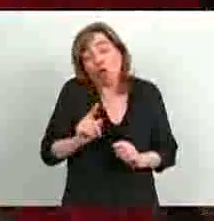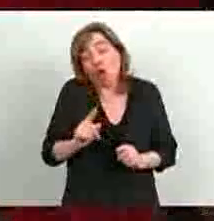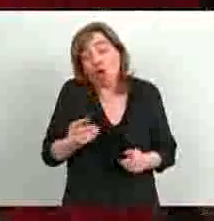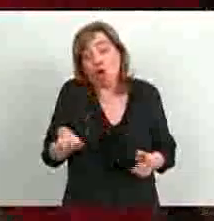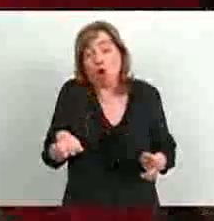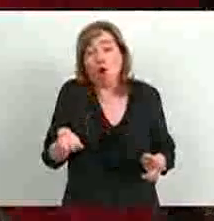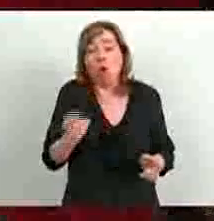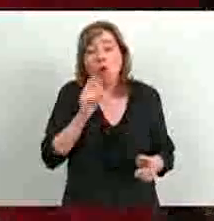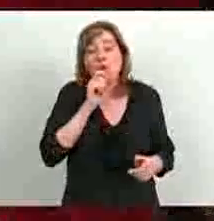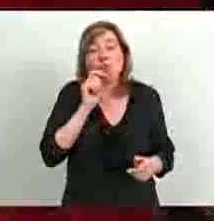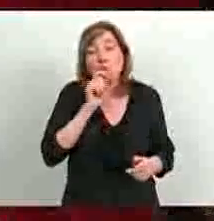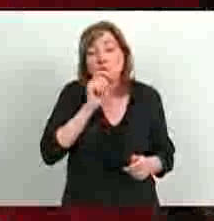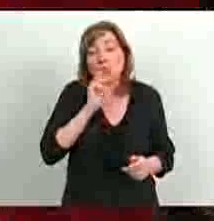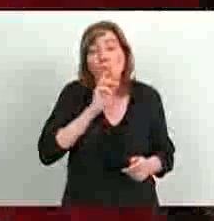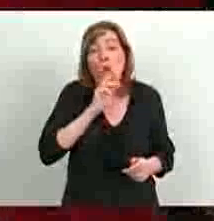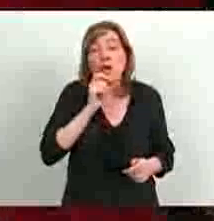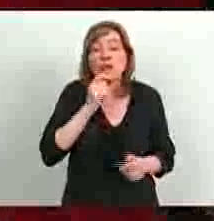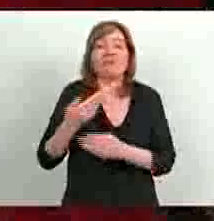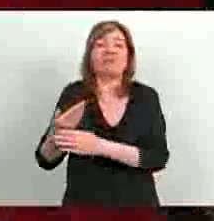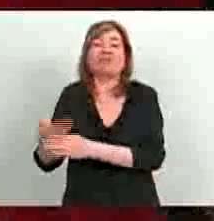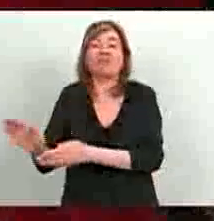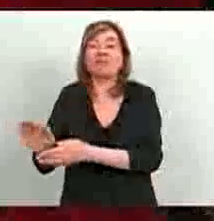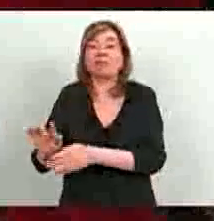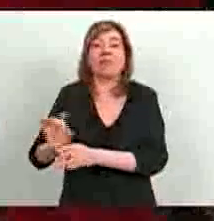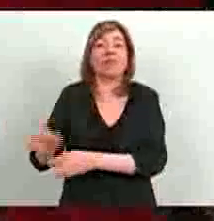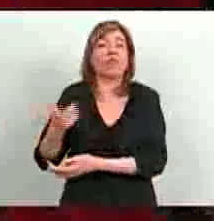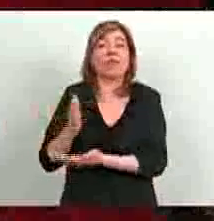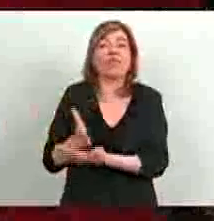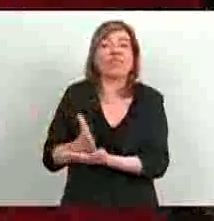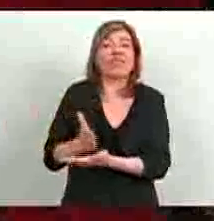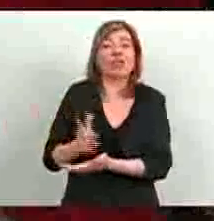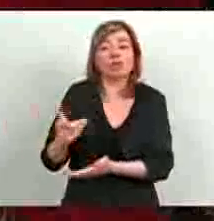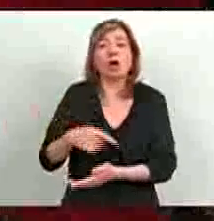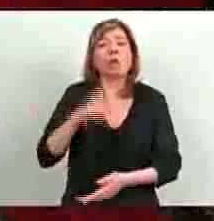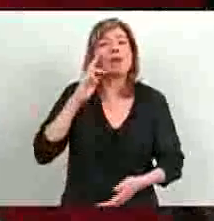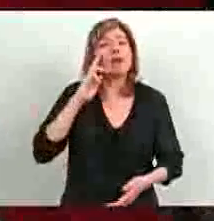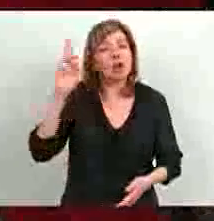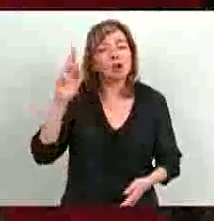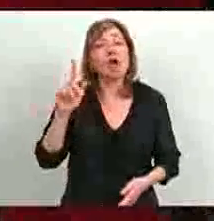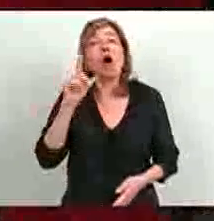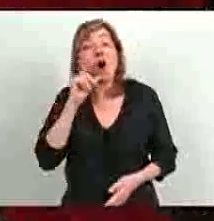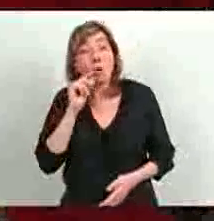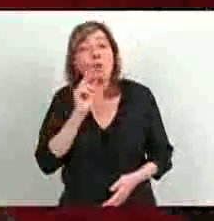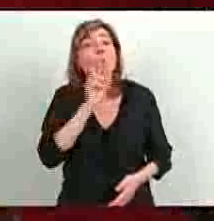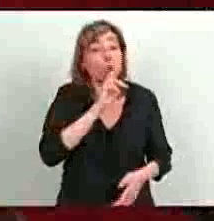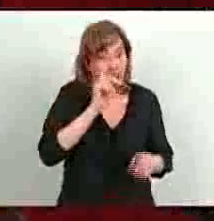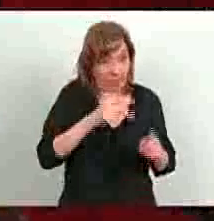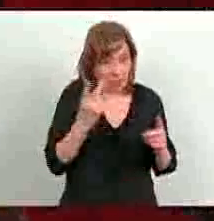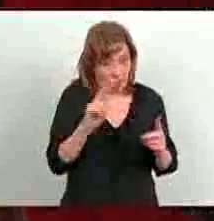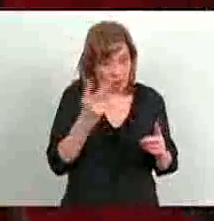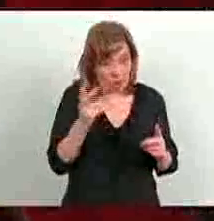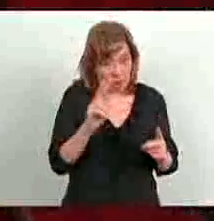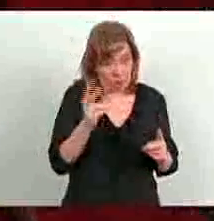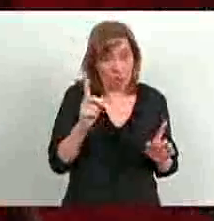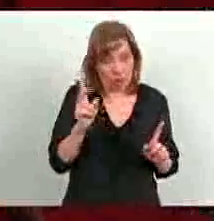las dejan de lado y sin ningún derecho. Estas cosas van a ser reconocidas para hombres y para mujeres, ojo. Para hombres y para